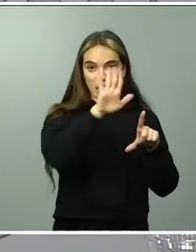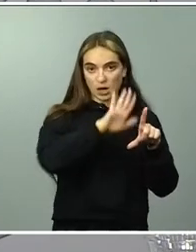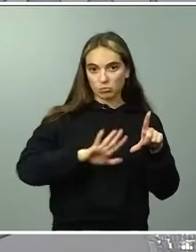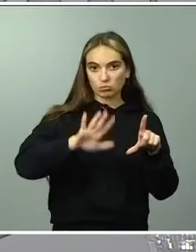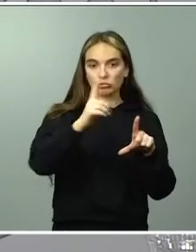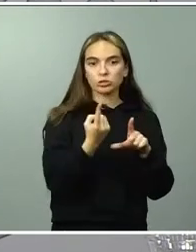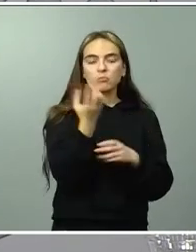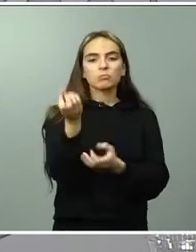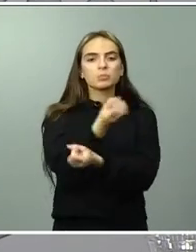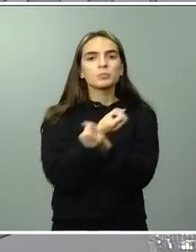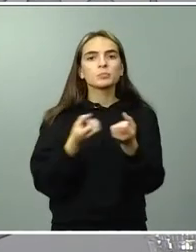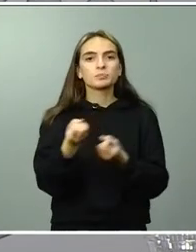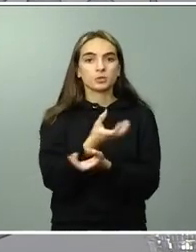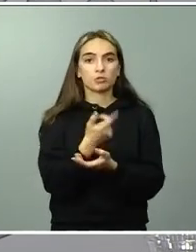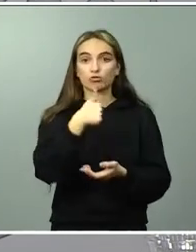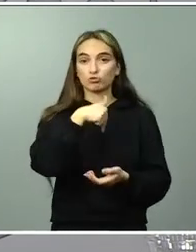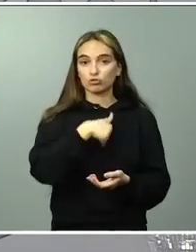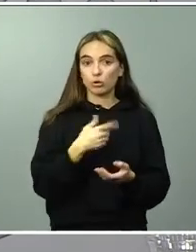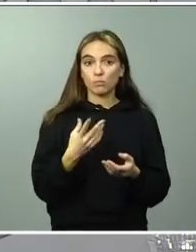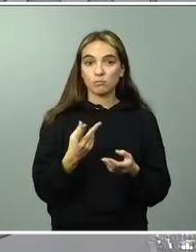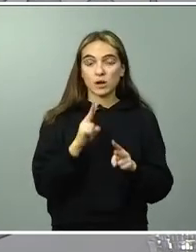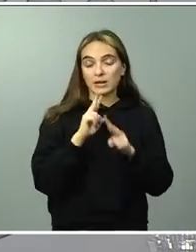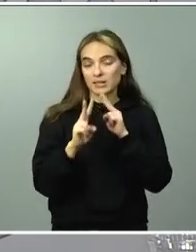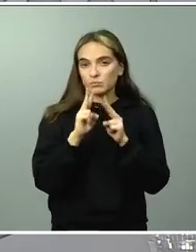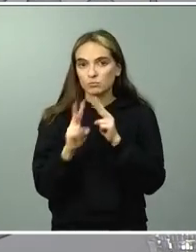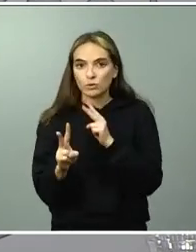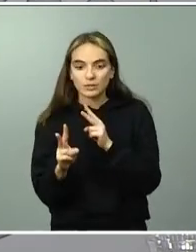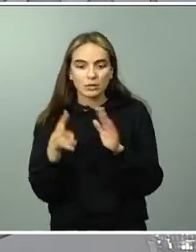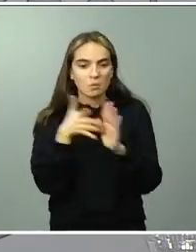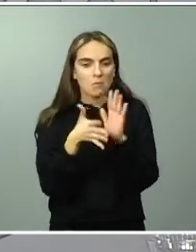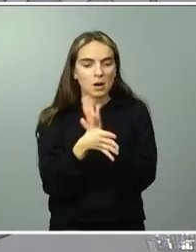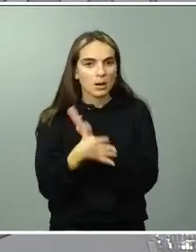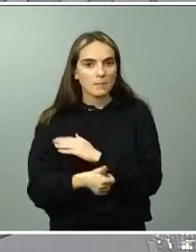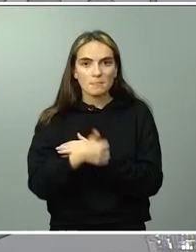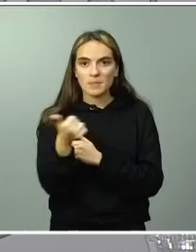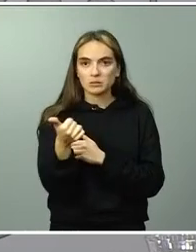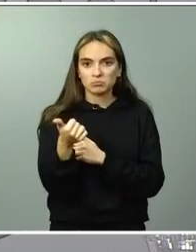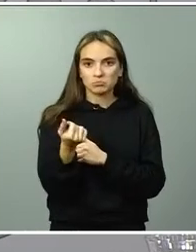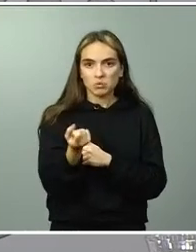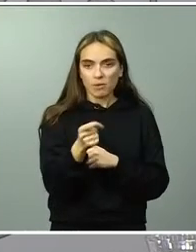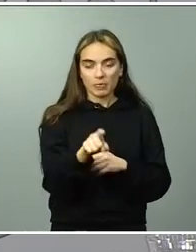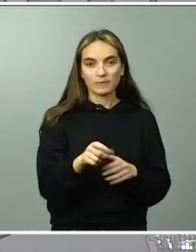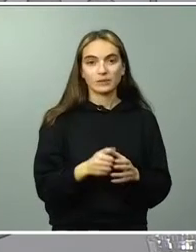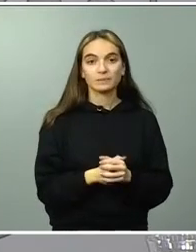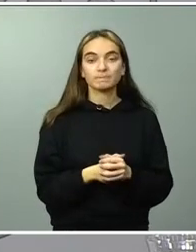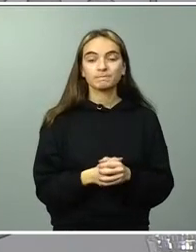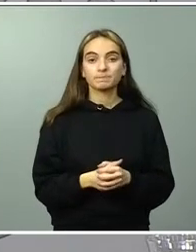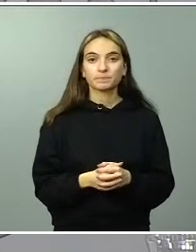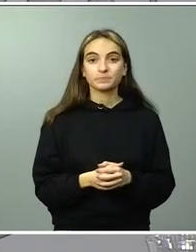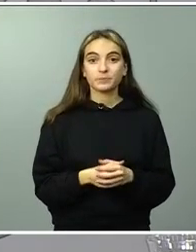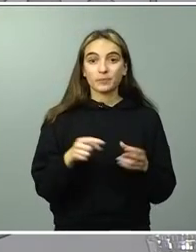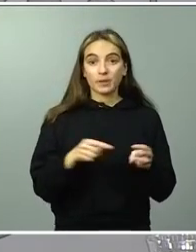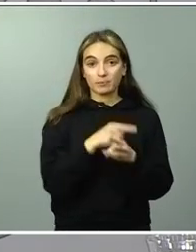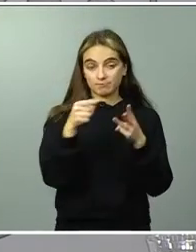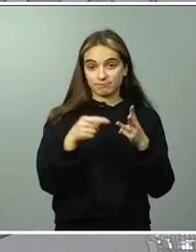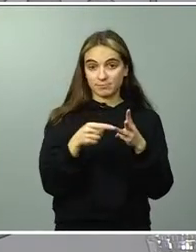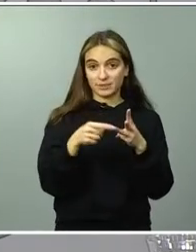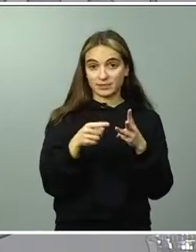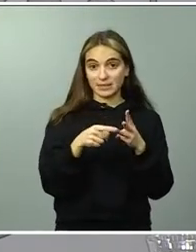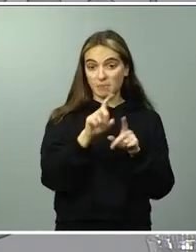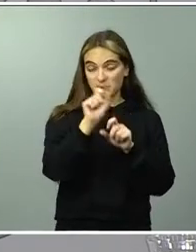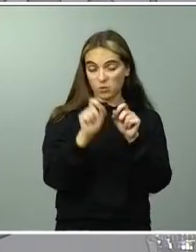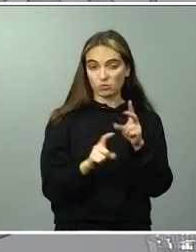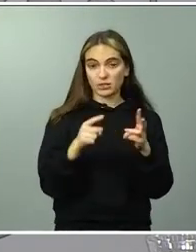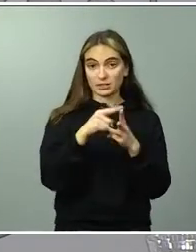tengo nada más que añadir a las respuestas que ella les diera en el día de ayer y en la tercera cuestión que usted plantea en